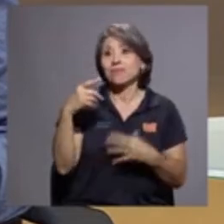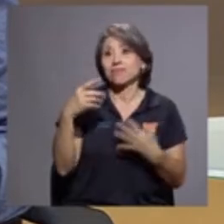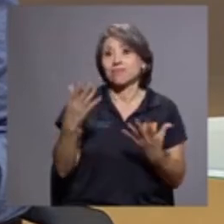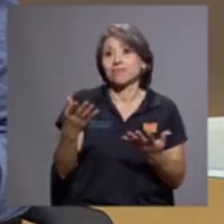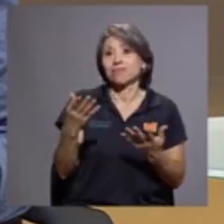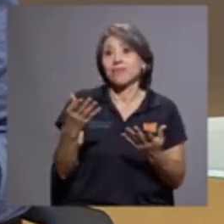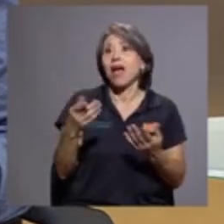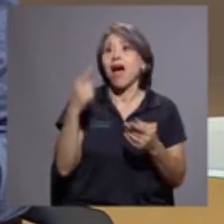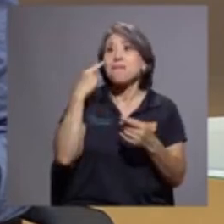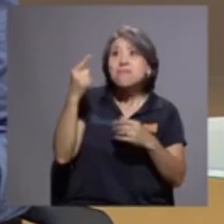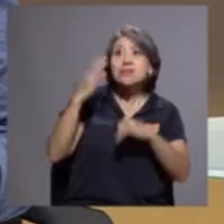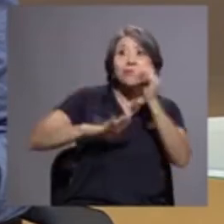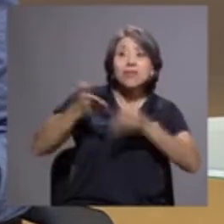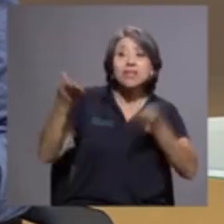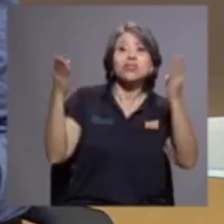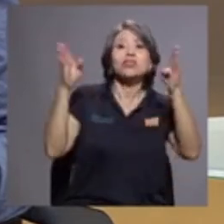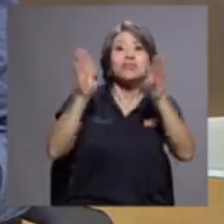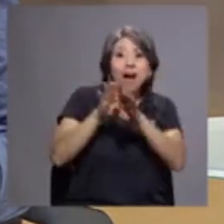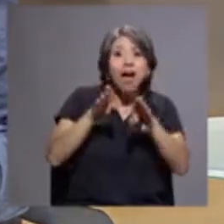interpretaciones.